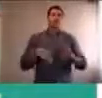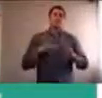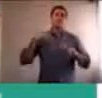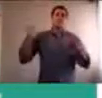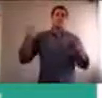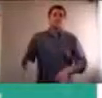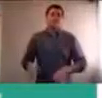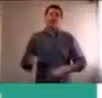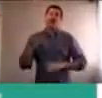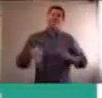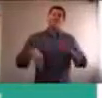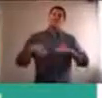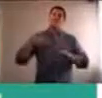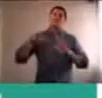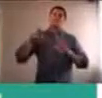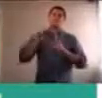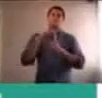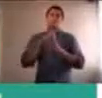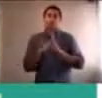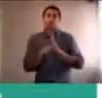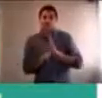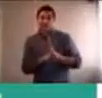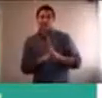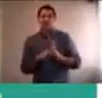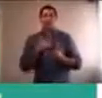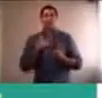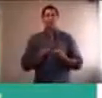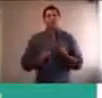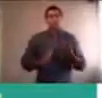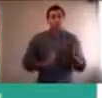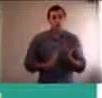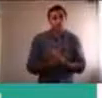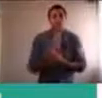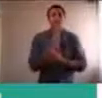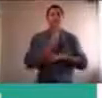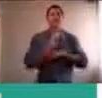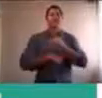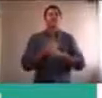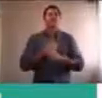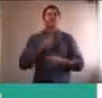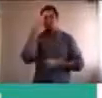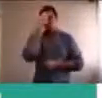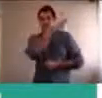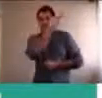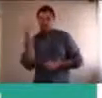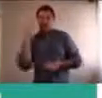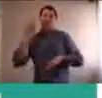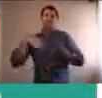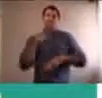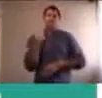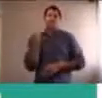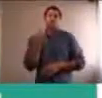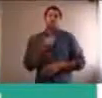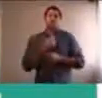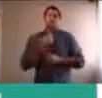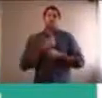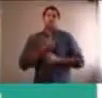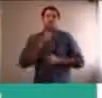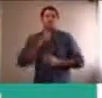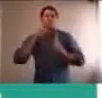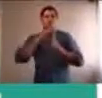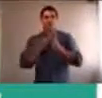proyectos, esto nos agarró, cuando estaba empezando el año, y empezaban un montón, proyectos, que teníamos pensados, este